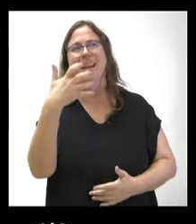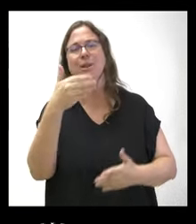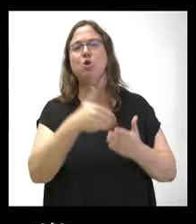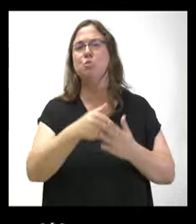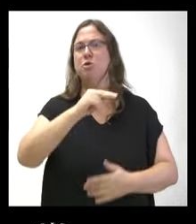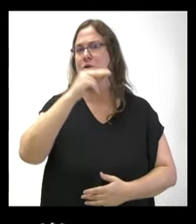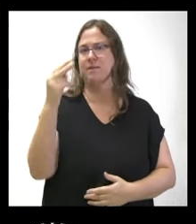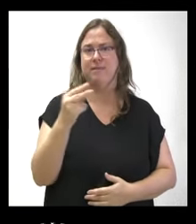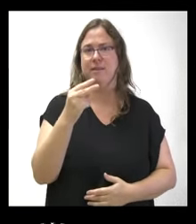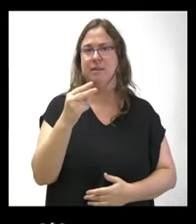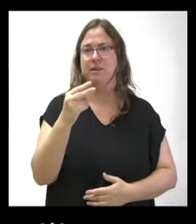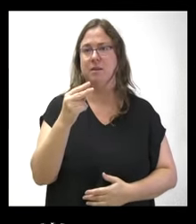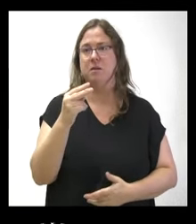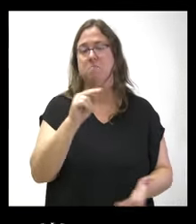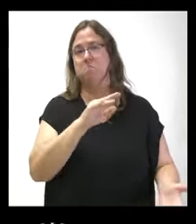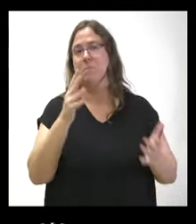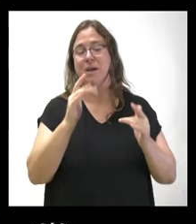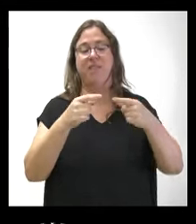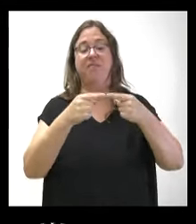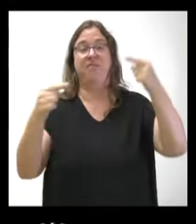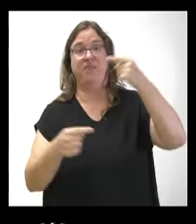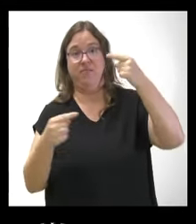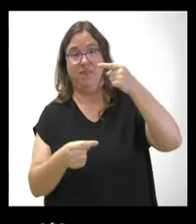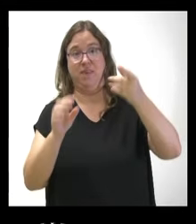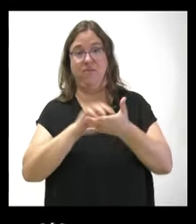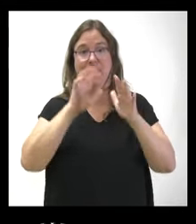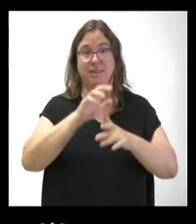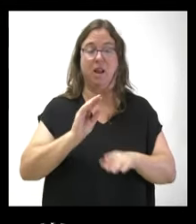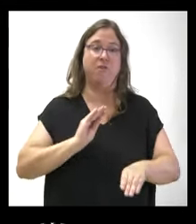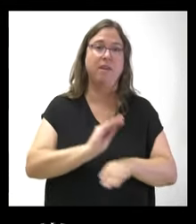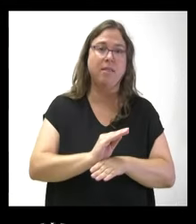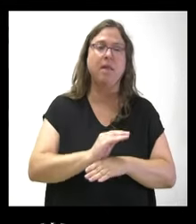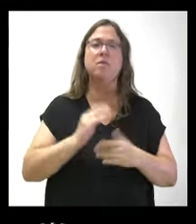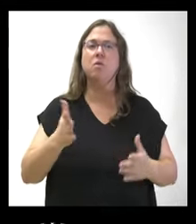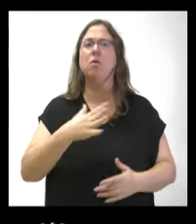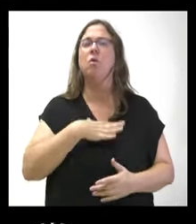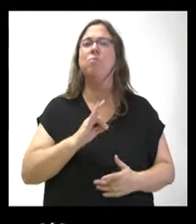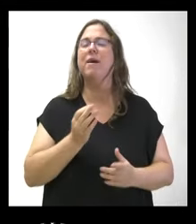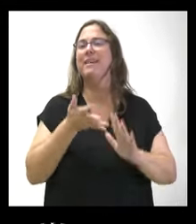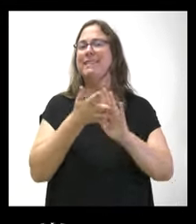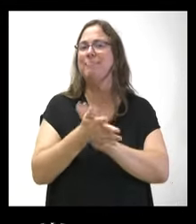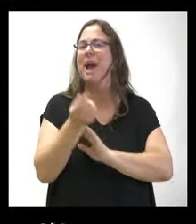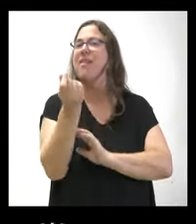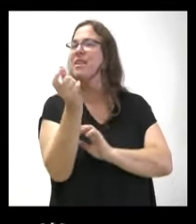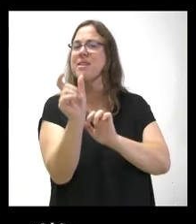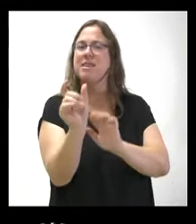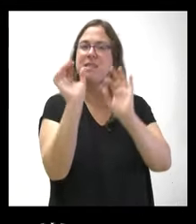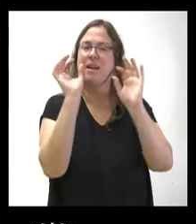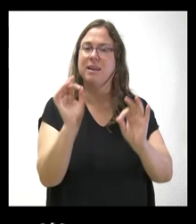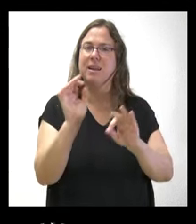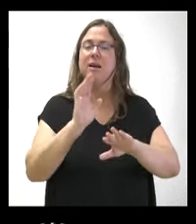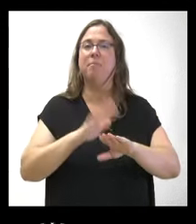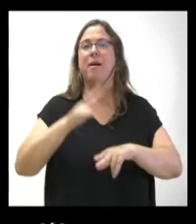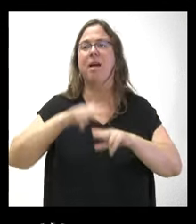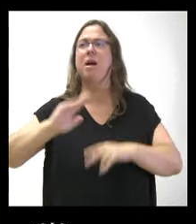de euros, que son un poquito el déficit que tiene Castilla y León de financiación. No sé si podía cuantificar ese déficit